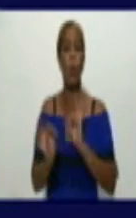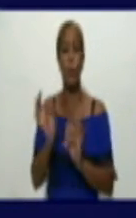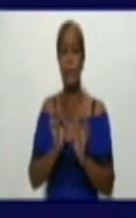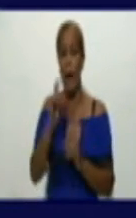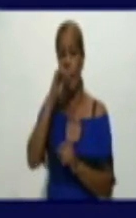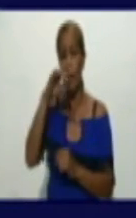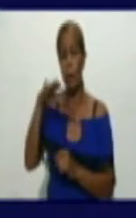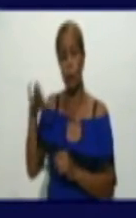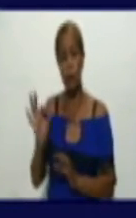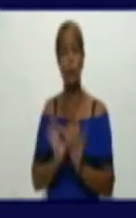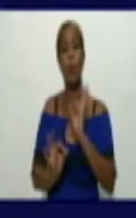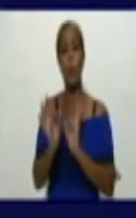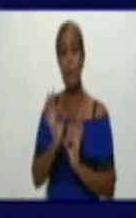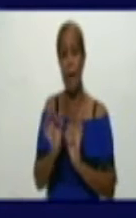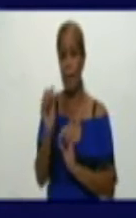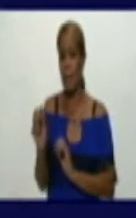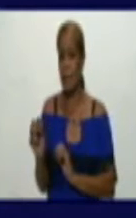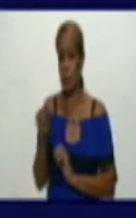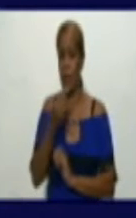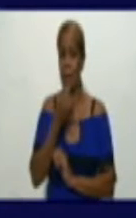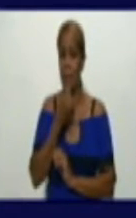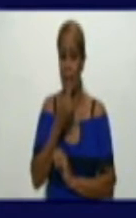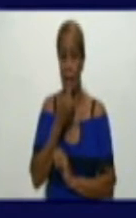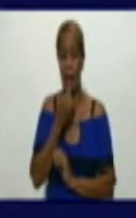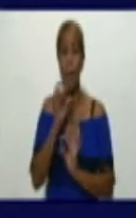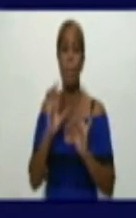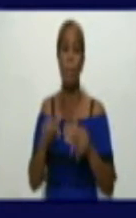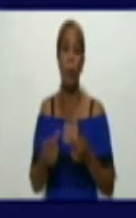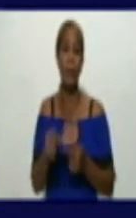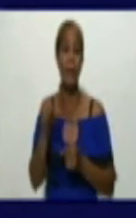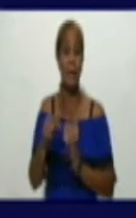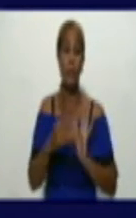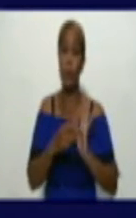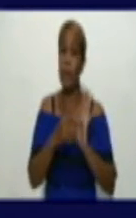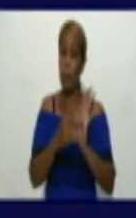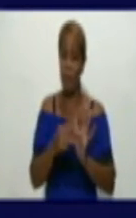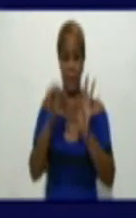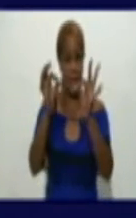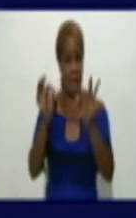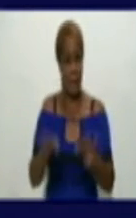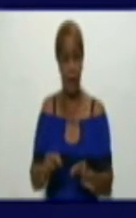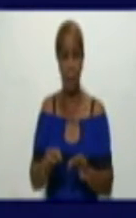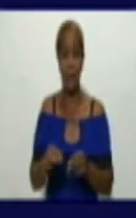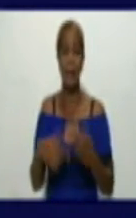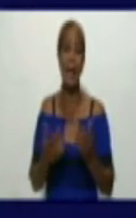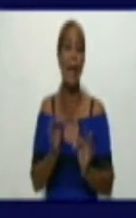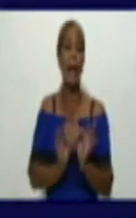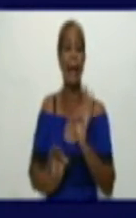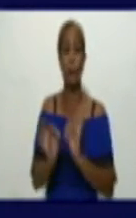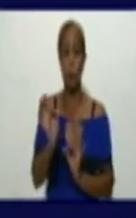porque realmente lo que sí está demostrado es que no hay mejor vacuna que el autocuidado.